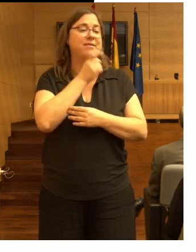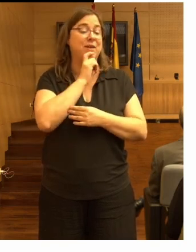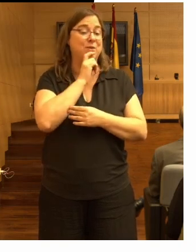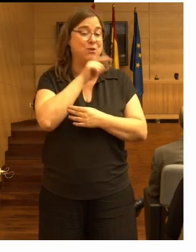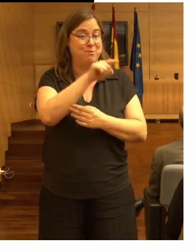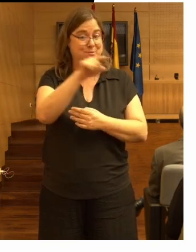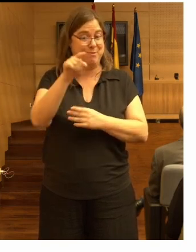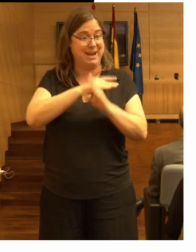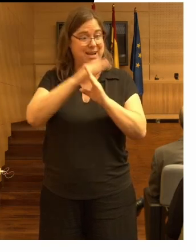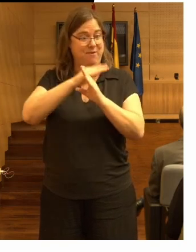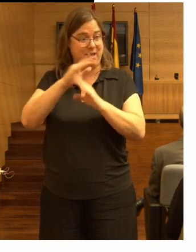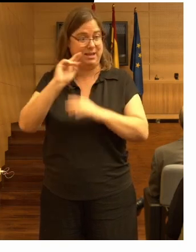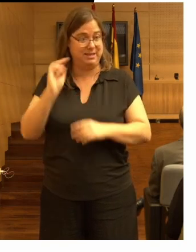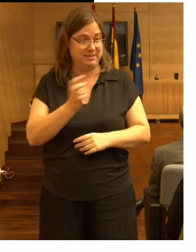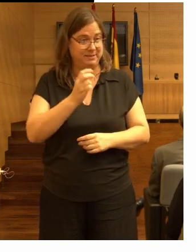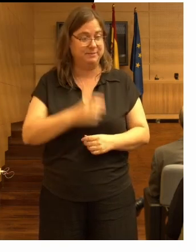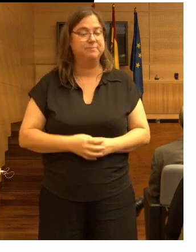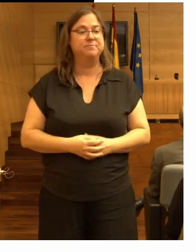distintos niveles